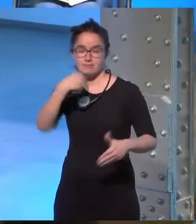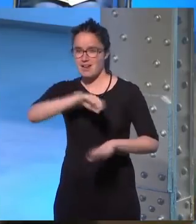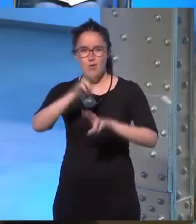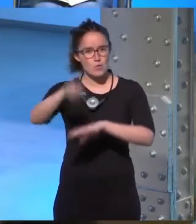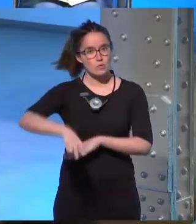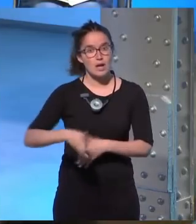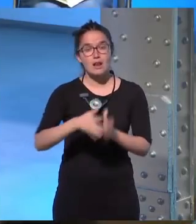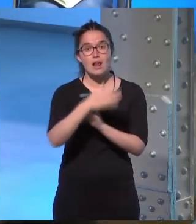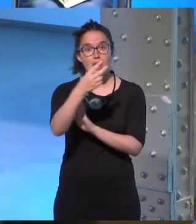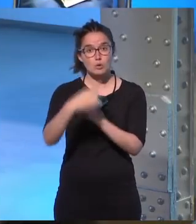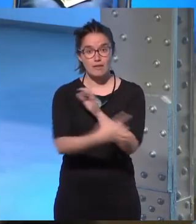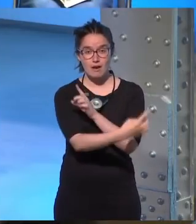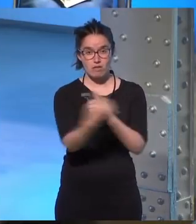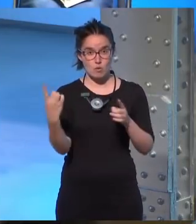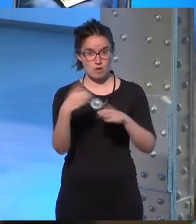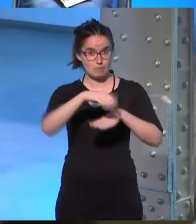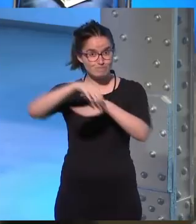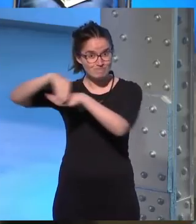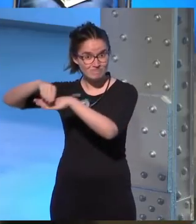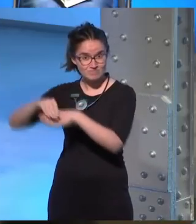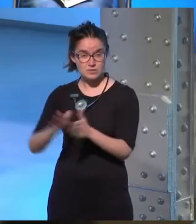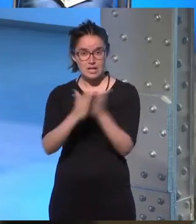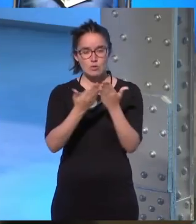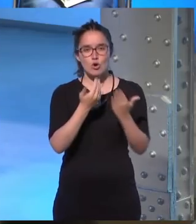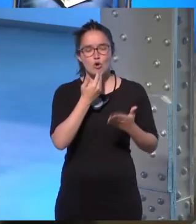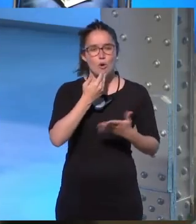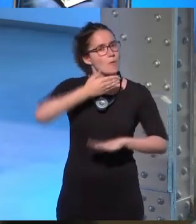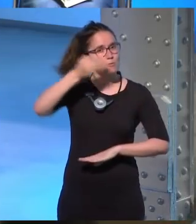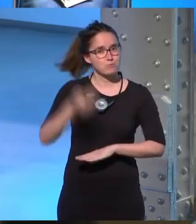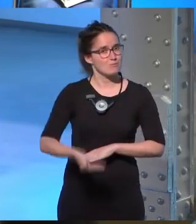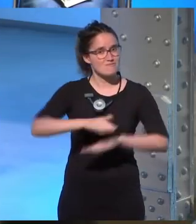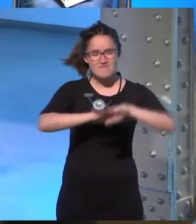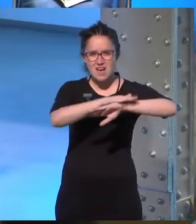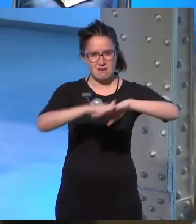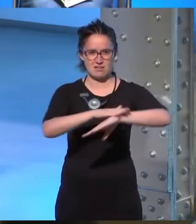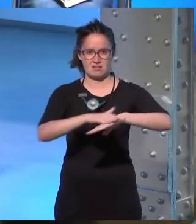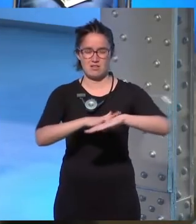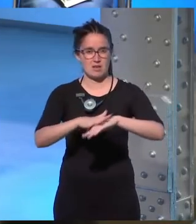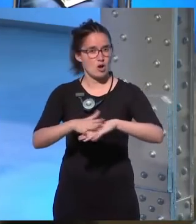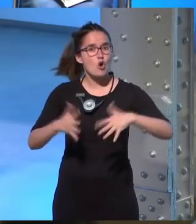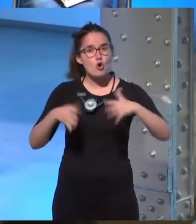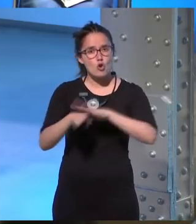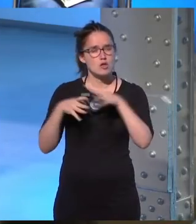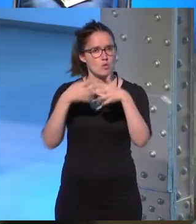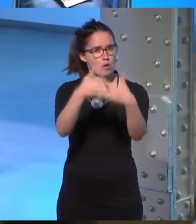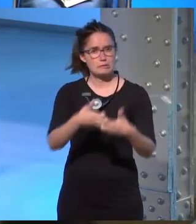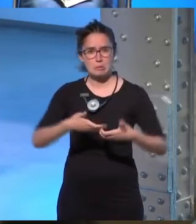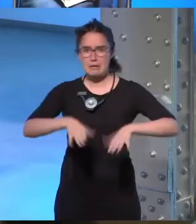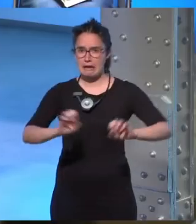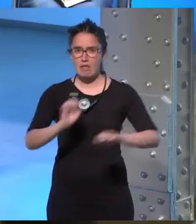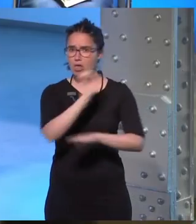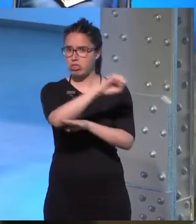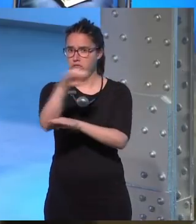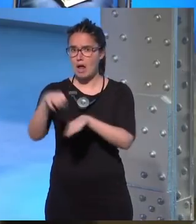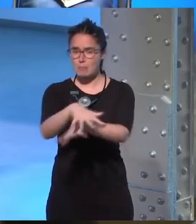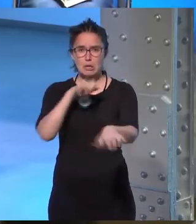Y la lectura de cada uno de estos ensayos es como una piedra angular de no te detengas, sigue luchando, ignora la